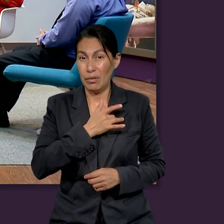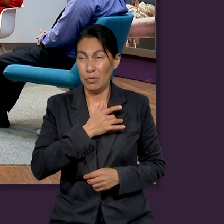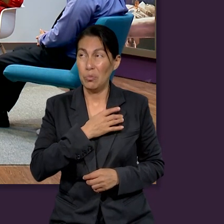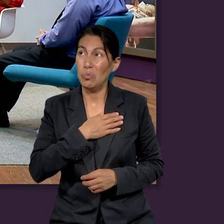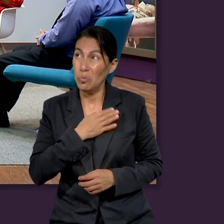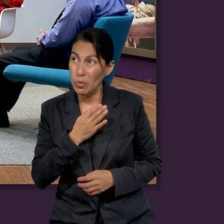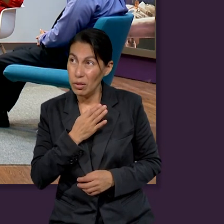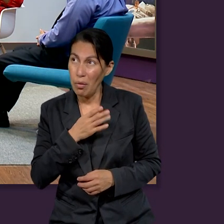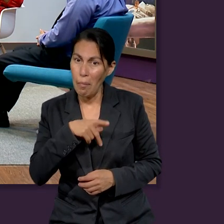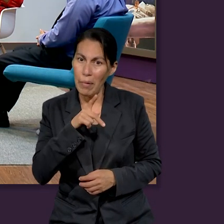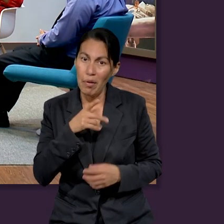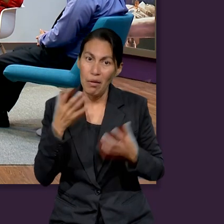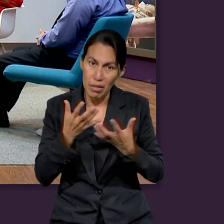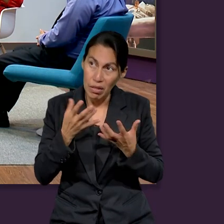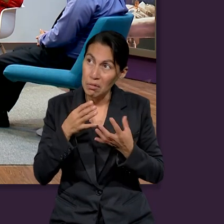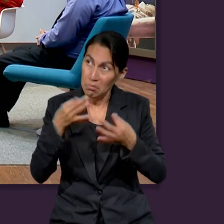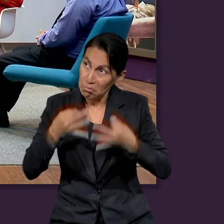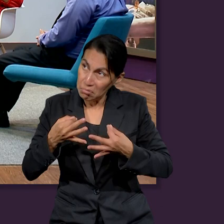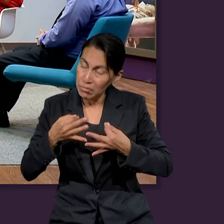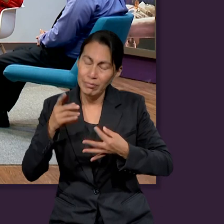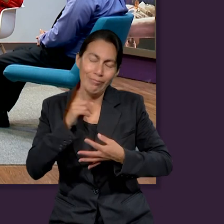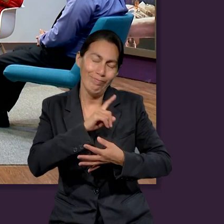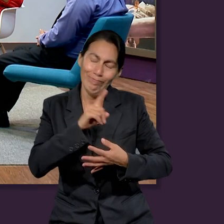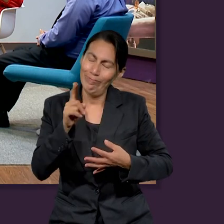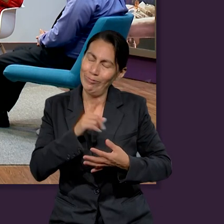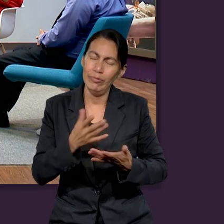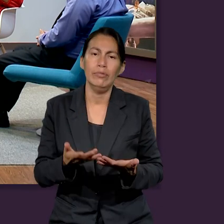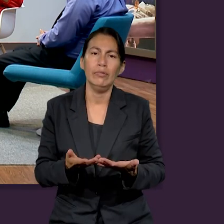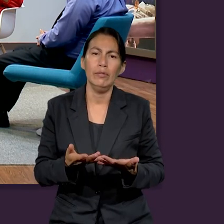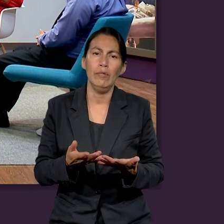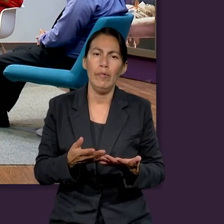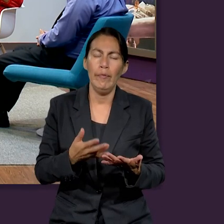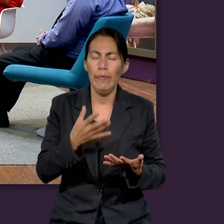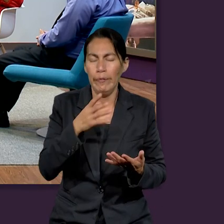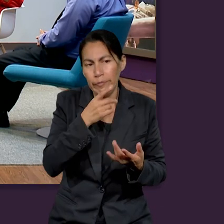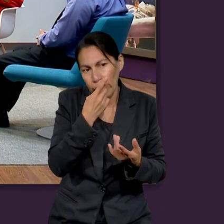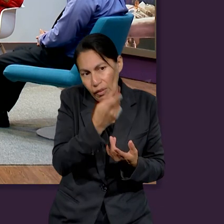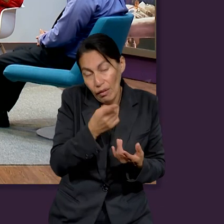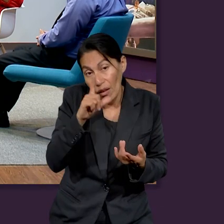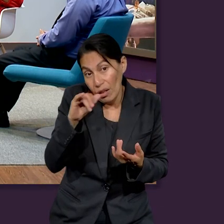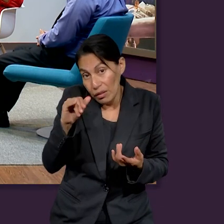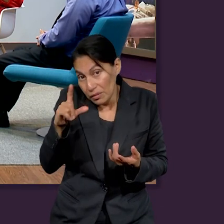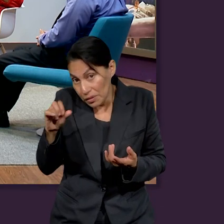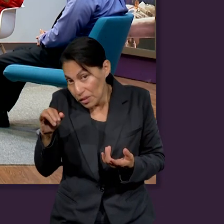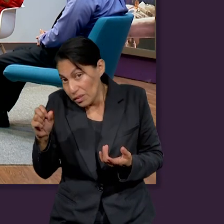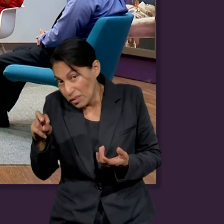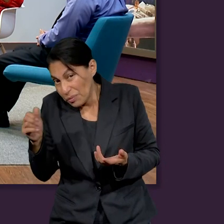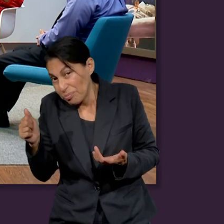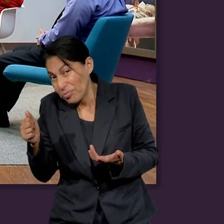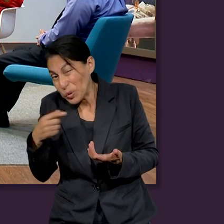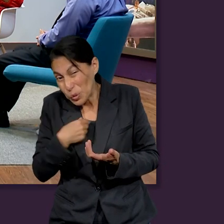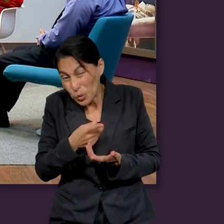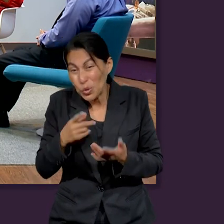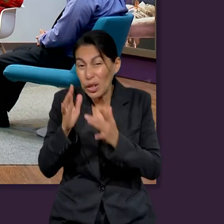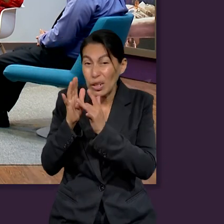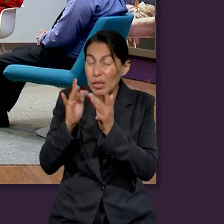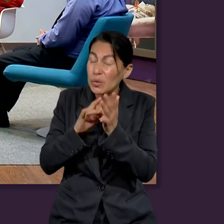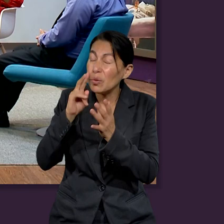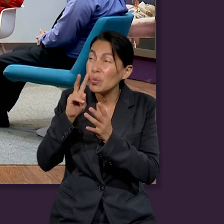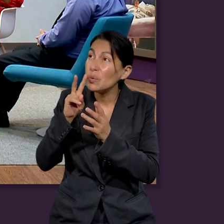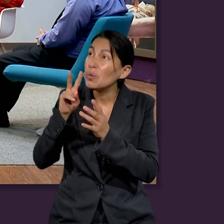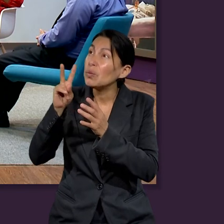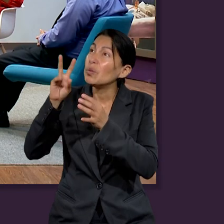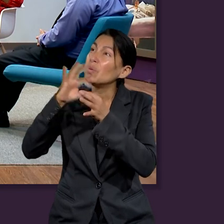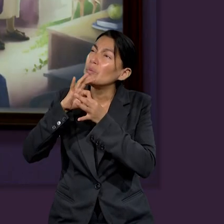mal deseo está disfrazado de buena intención. Y no debe ser así. O sea, como decía